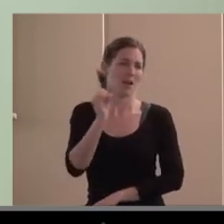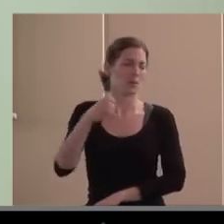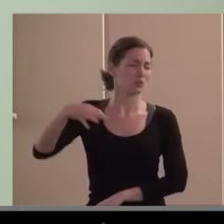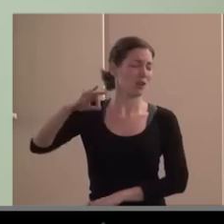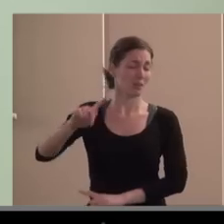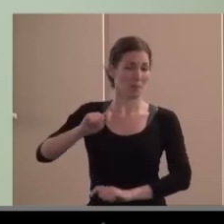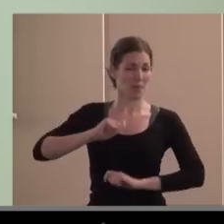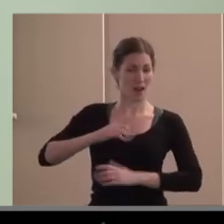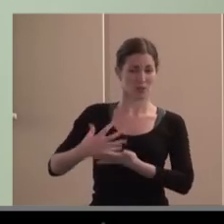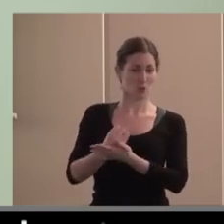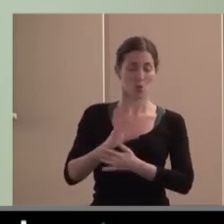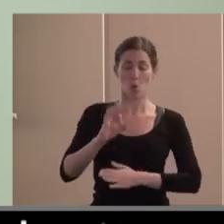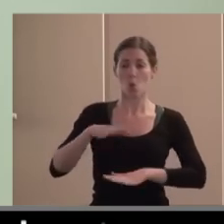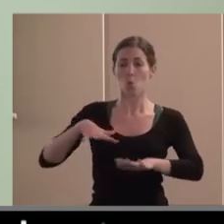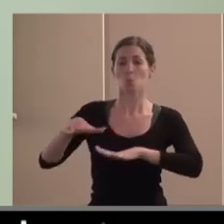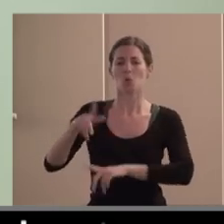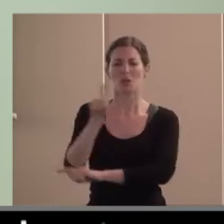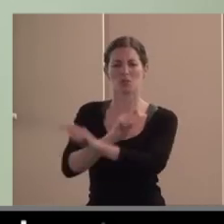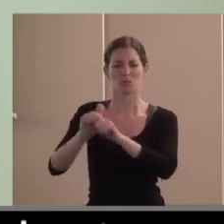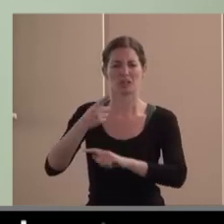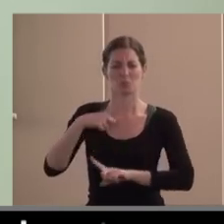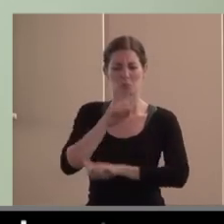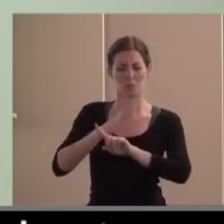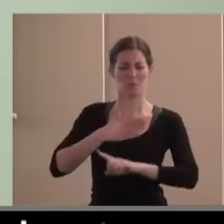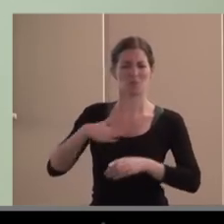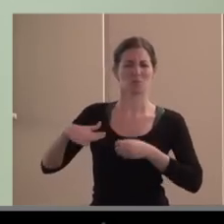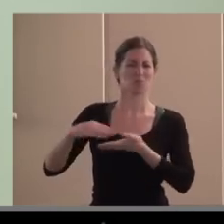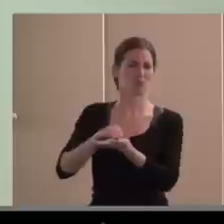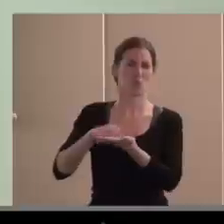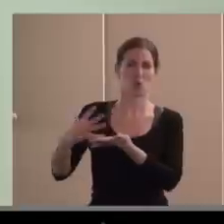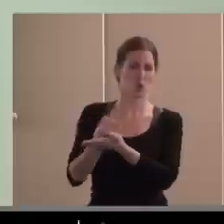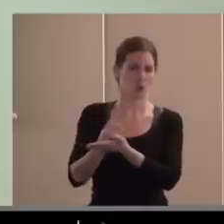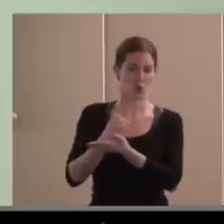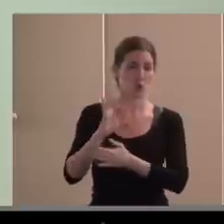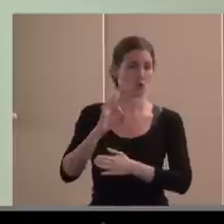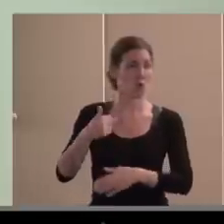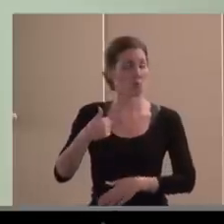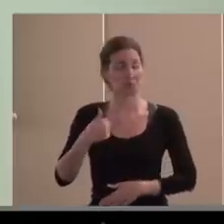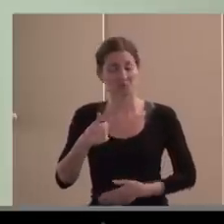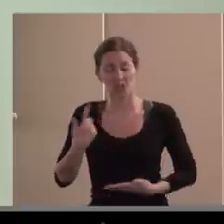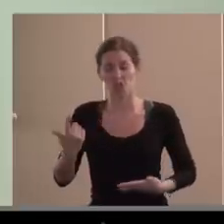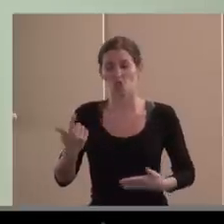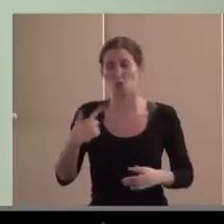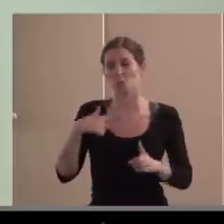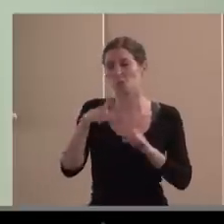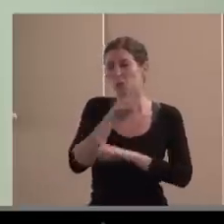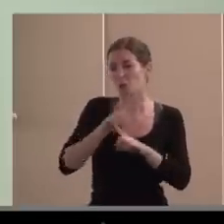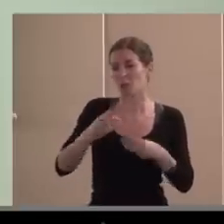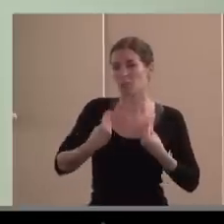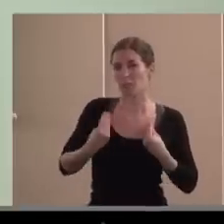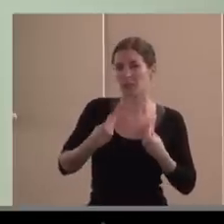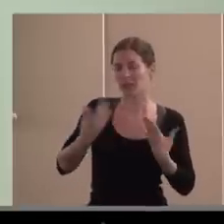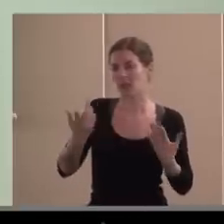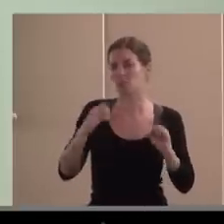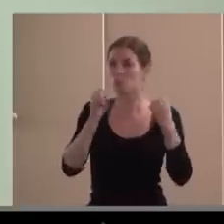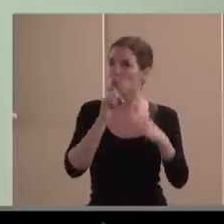movimiento asociativo que resuelva todo, ni una pensión que me va a rescatar de mi vida y que ya me